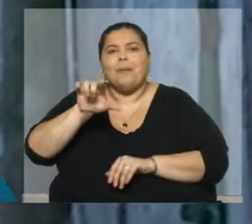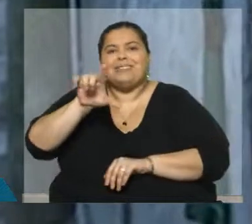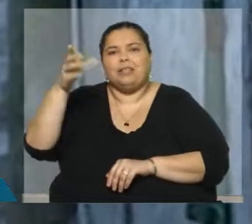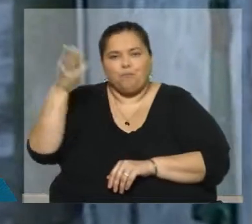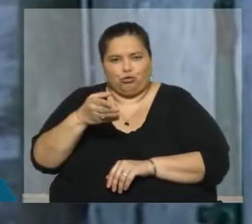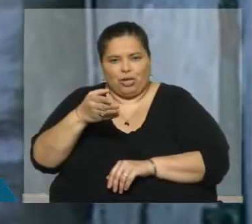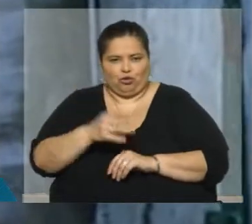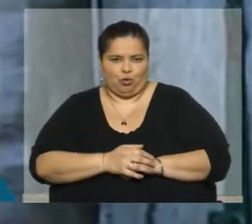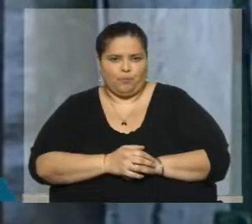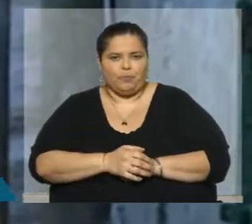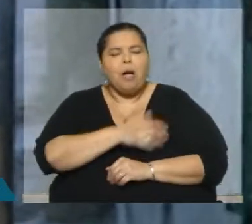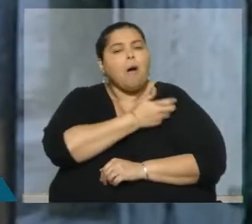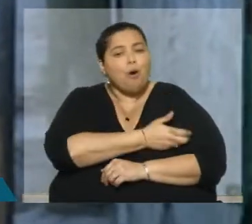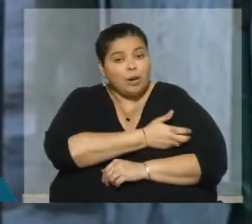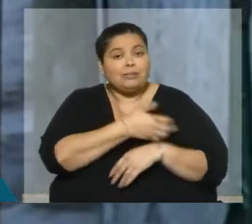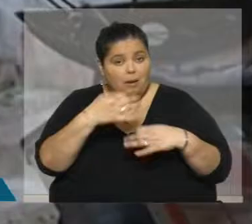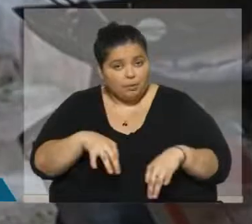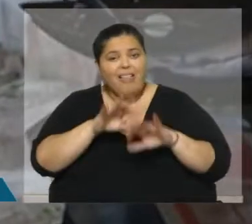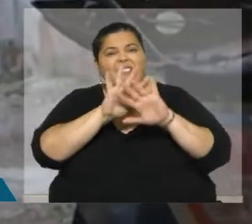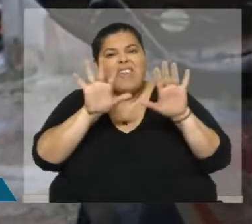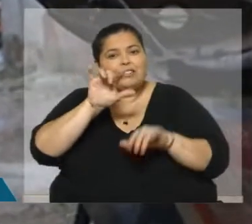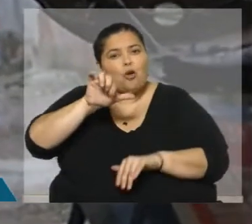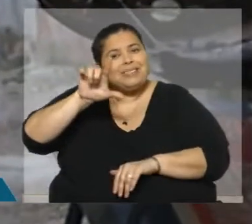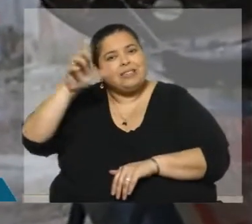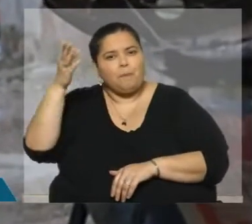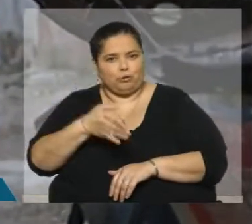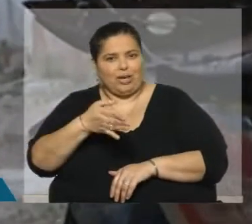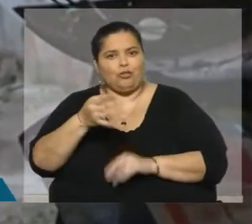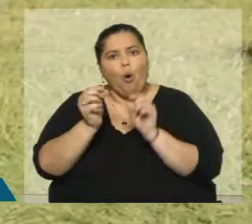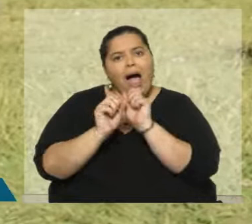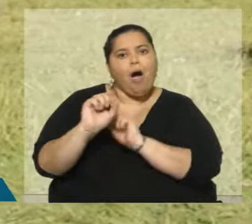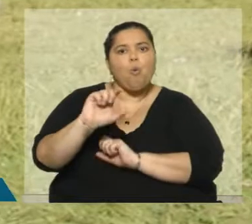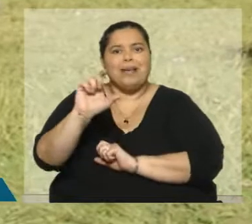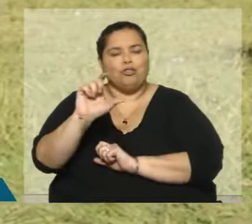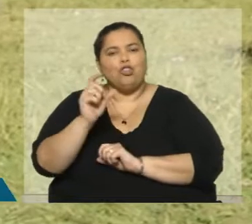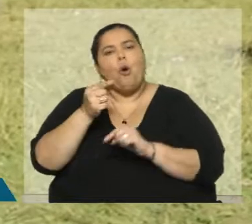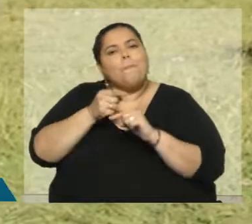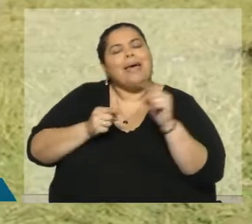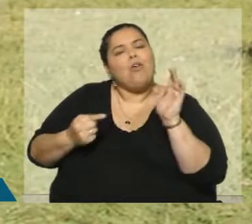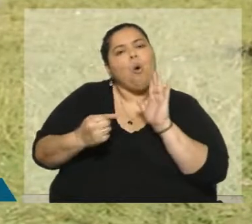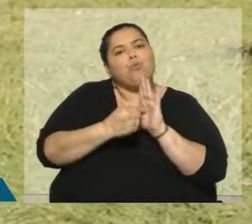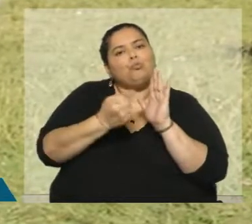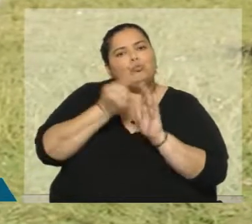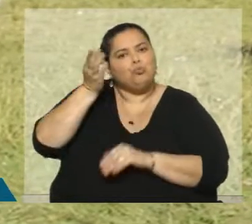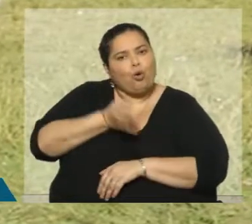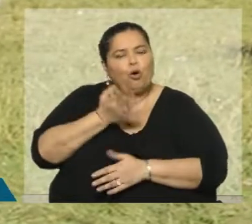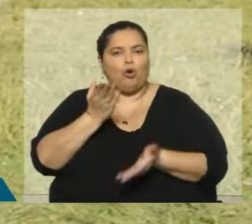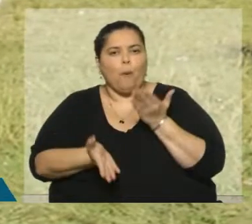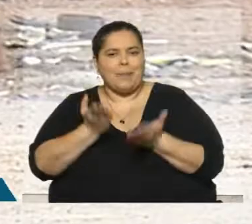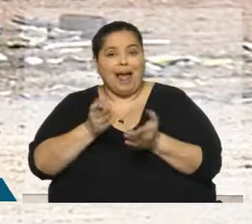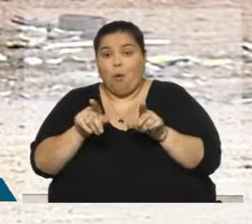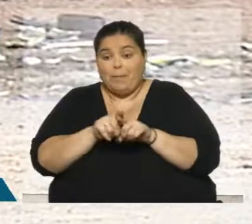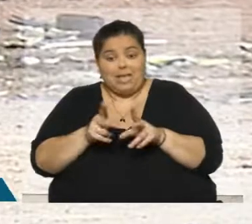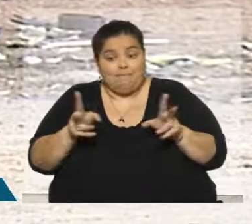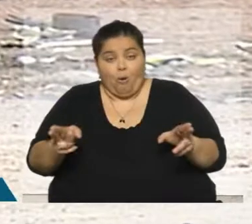La pobreza se ubicó en 10,7% con un incremento de medio punto porcentual en comparación con igual periodo del año pasado,